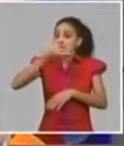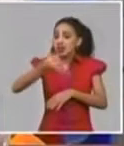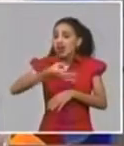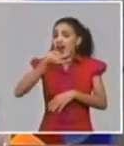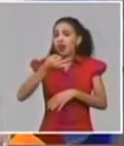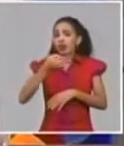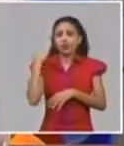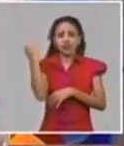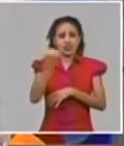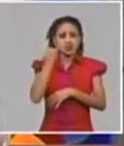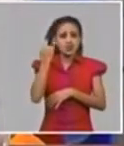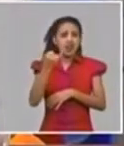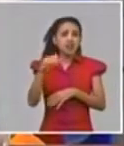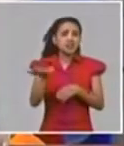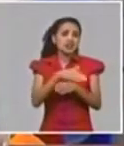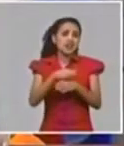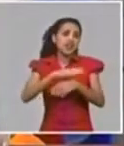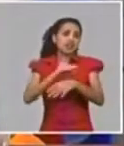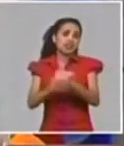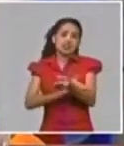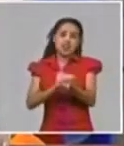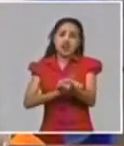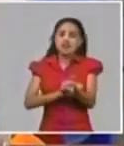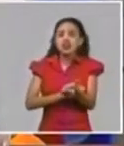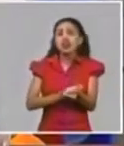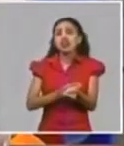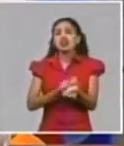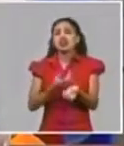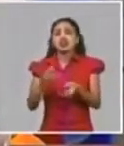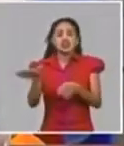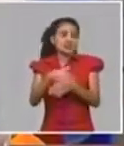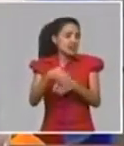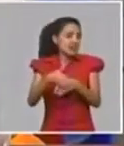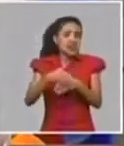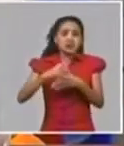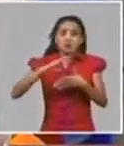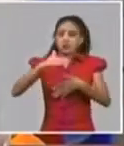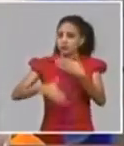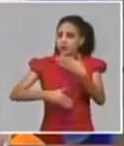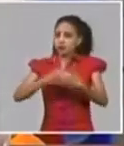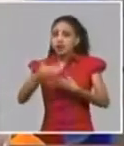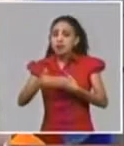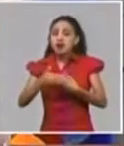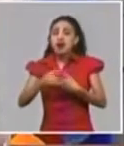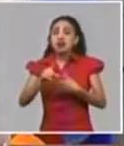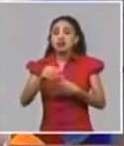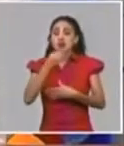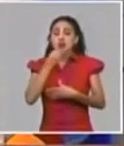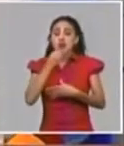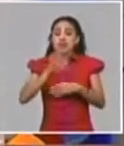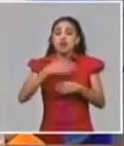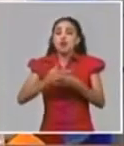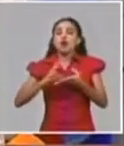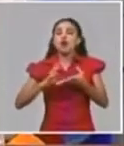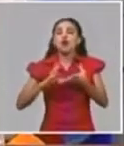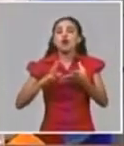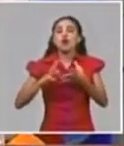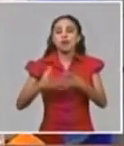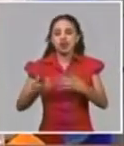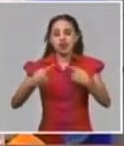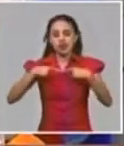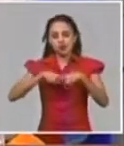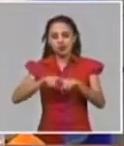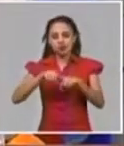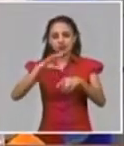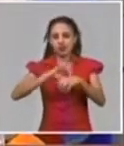telehipertensión enfermedad por mi lado estructura crónica entre otras son enfermedades que pueden generar las complicaciones o el mayor número de